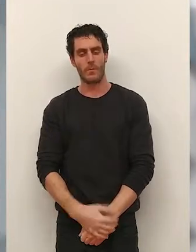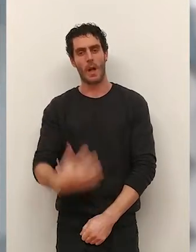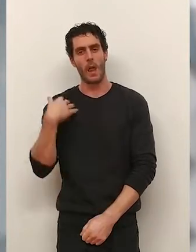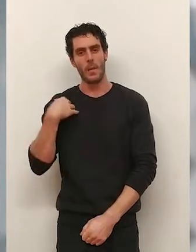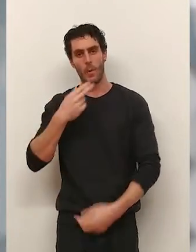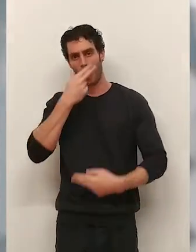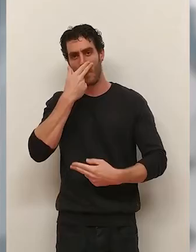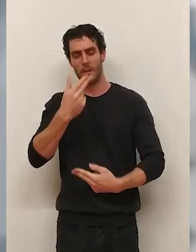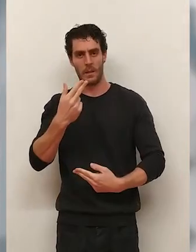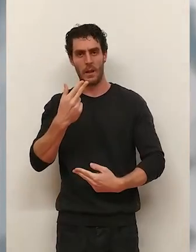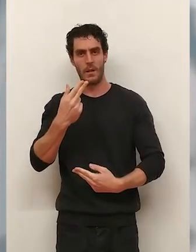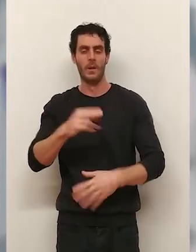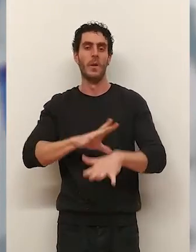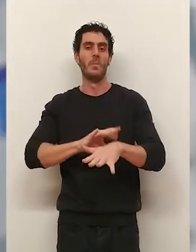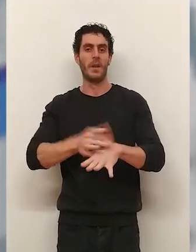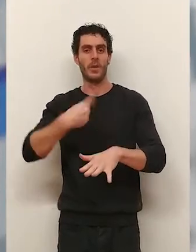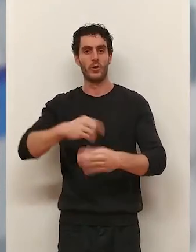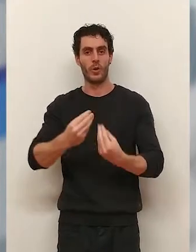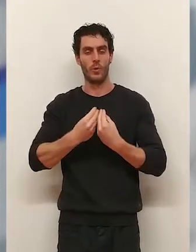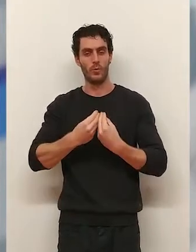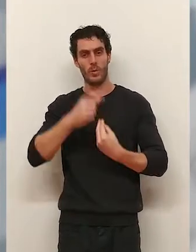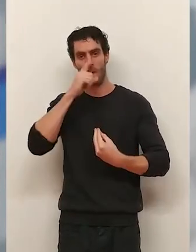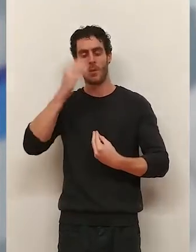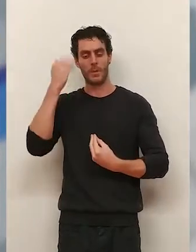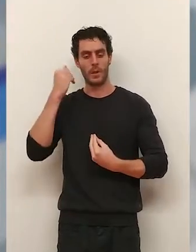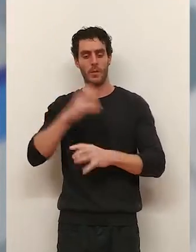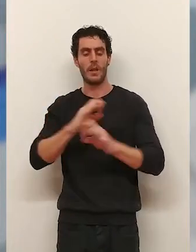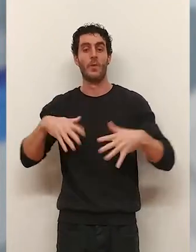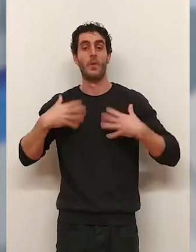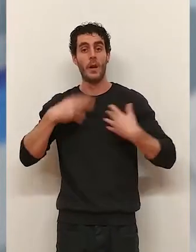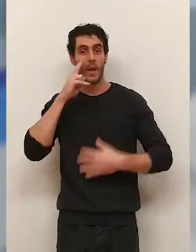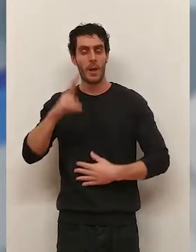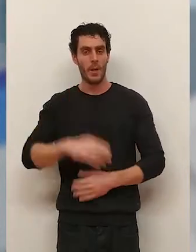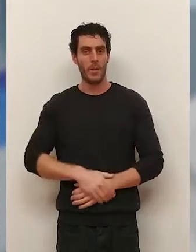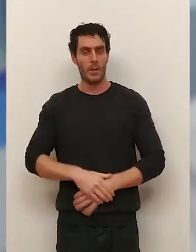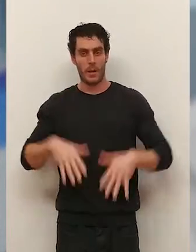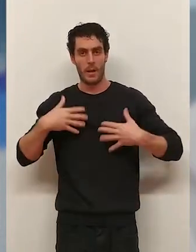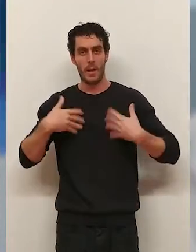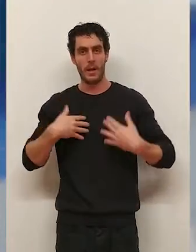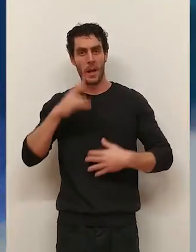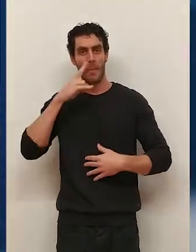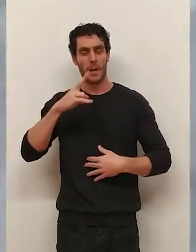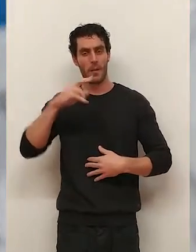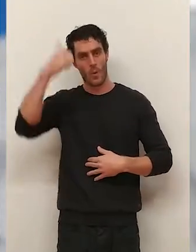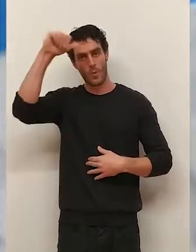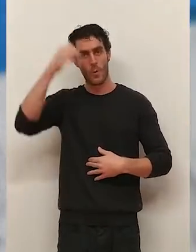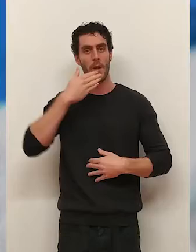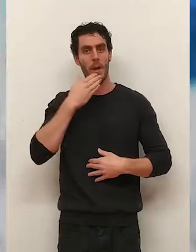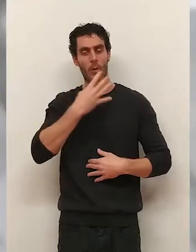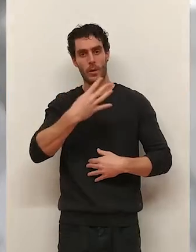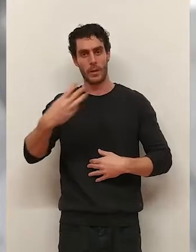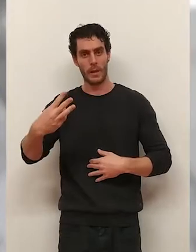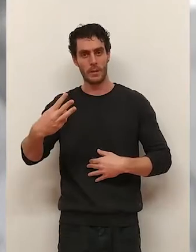Hace poco nos visitó un paciente que estuvo con nosotros el año pasado y fue una alegría verlo. Fue una alegría. Era un señor de 43